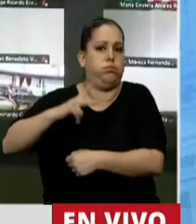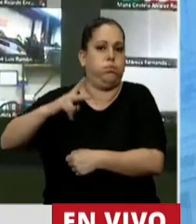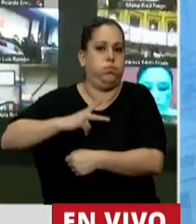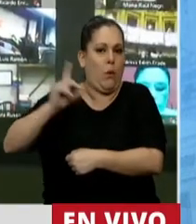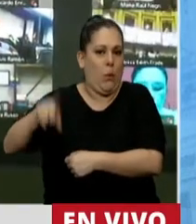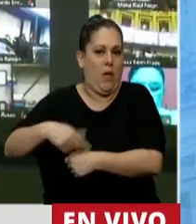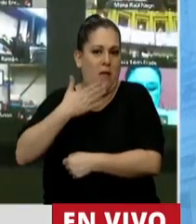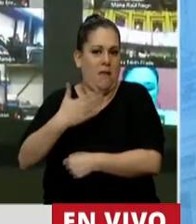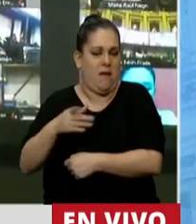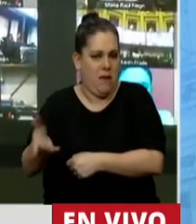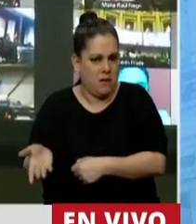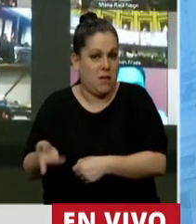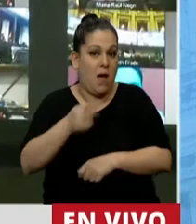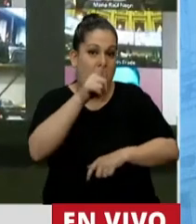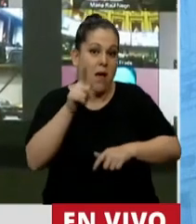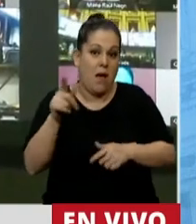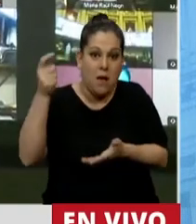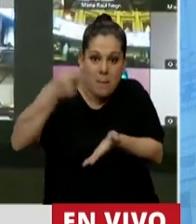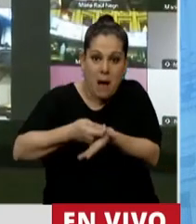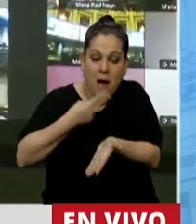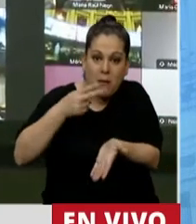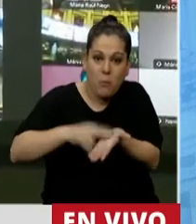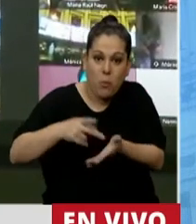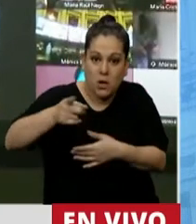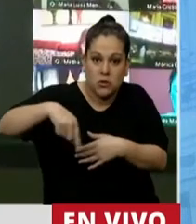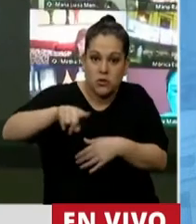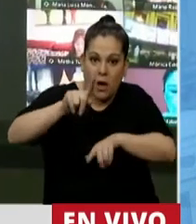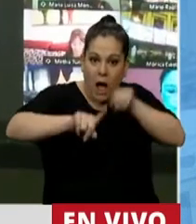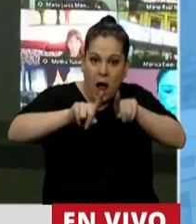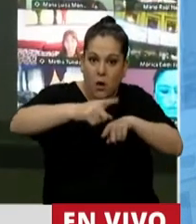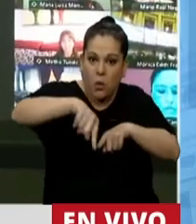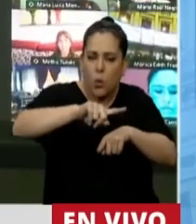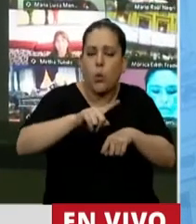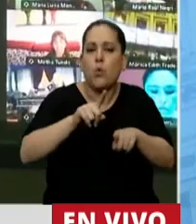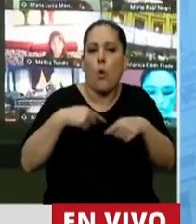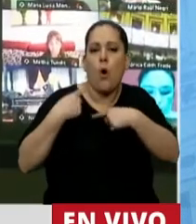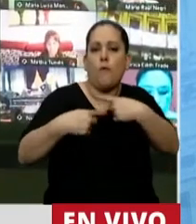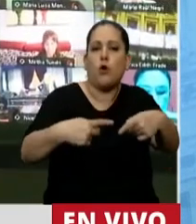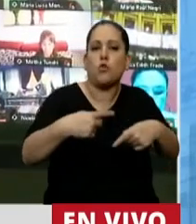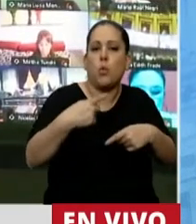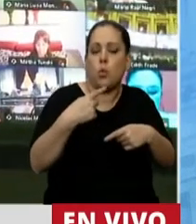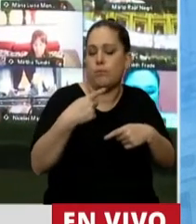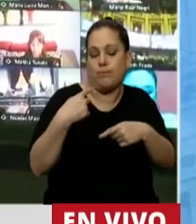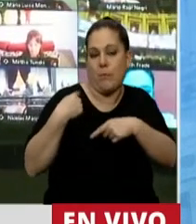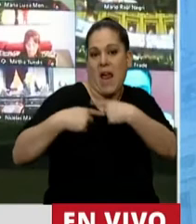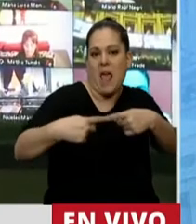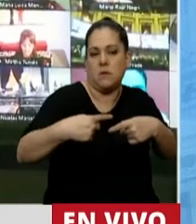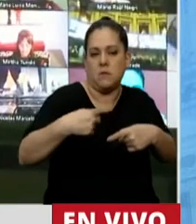poquitos que van a pagar este impuesto, la única historia que tienen es de una fortuna de dudosa procedencia.